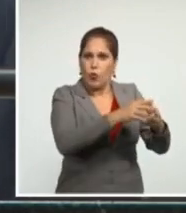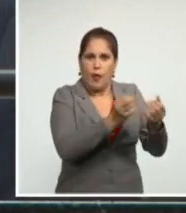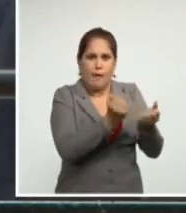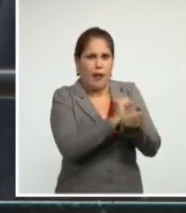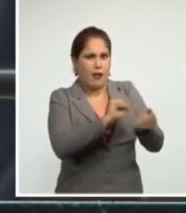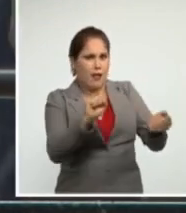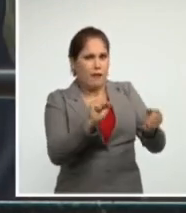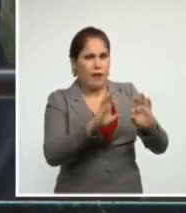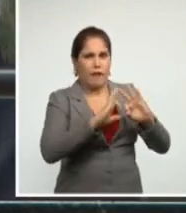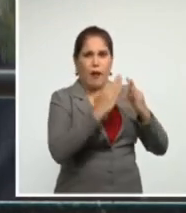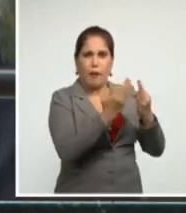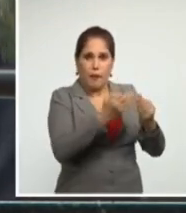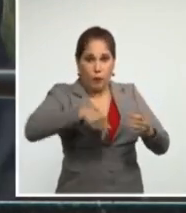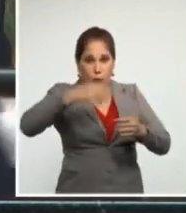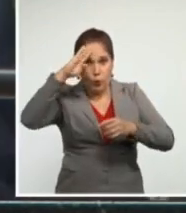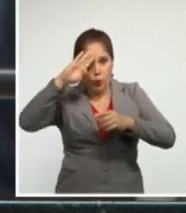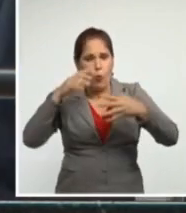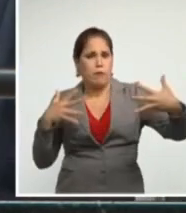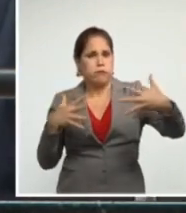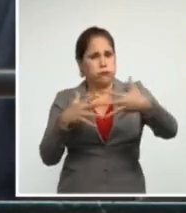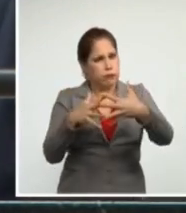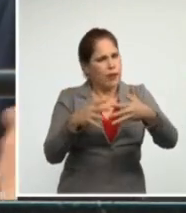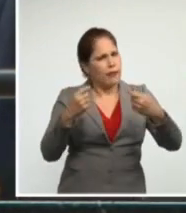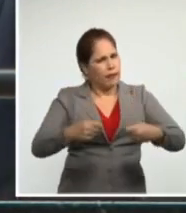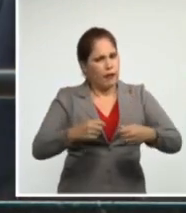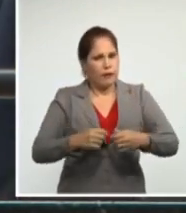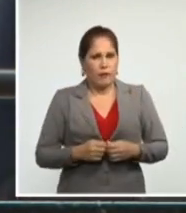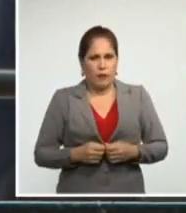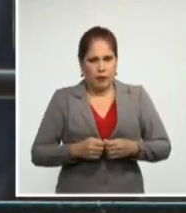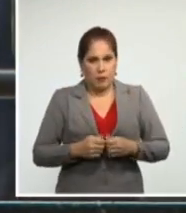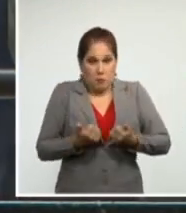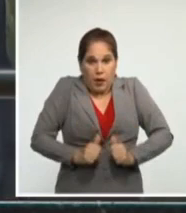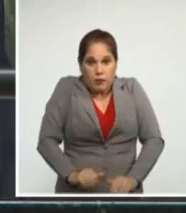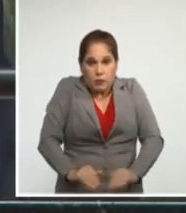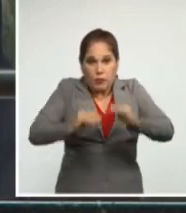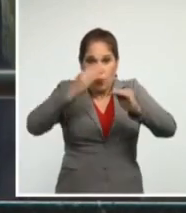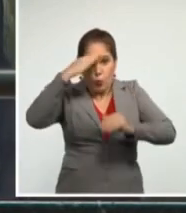familiares en Cuba y con el país que los vio nacer.